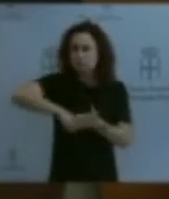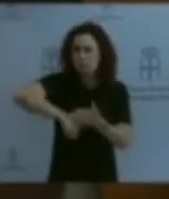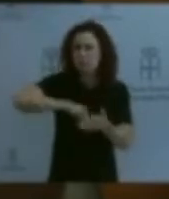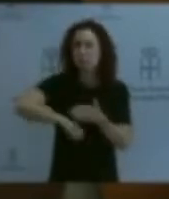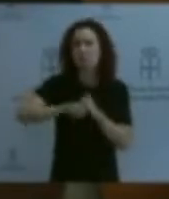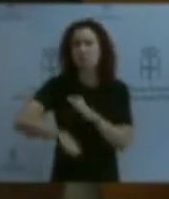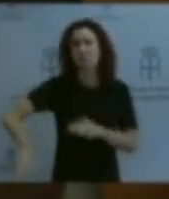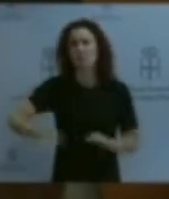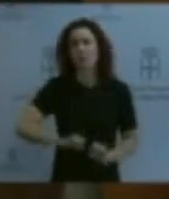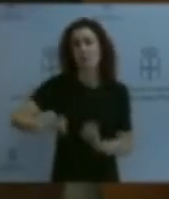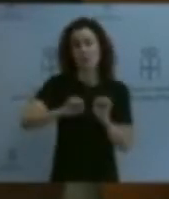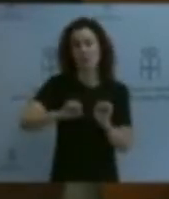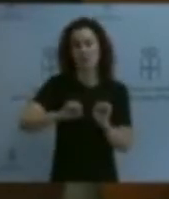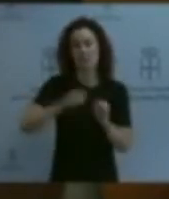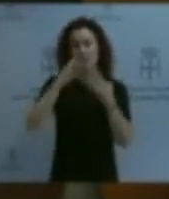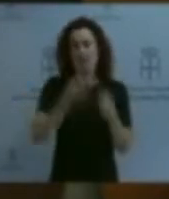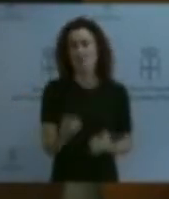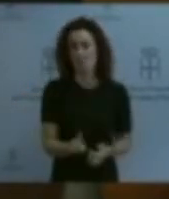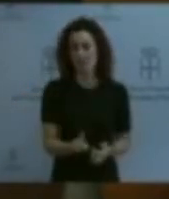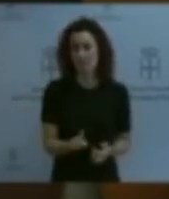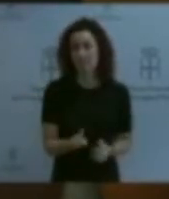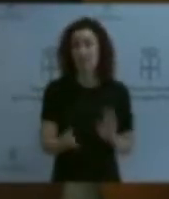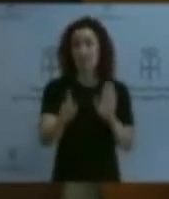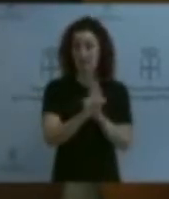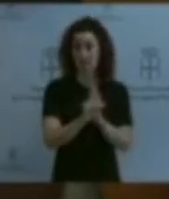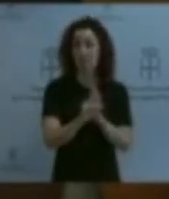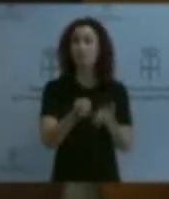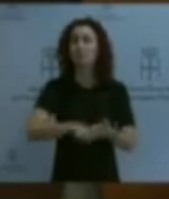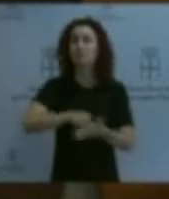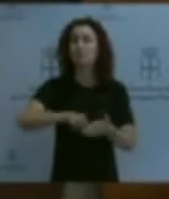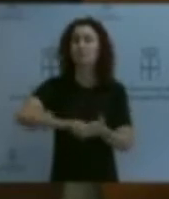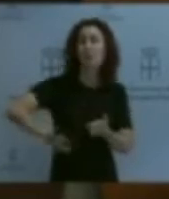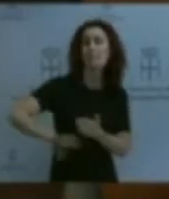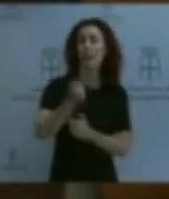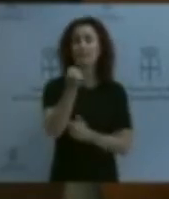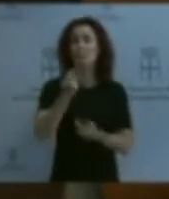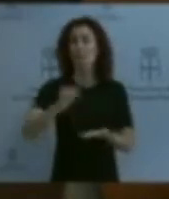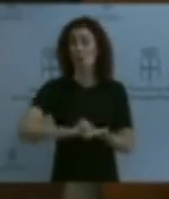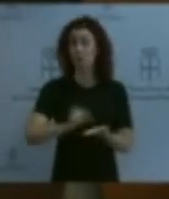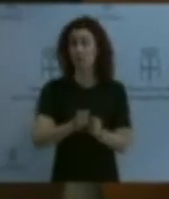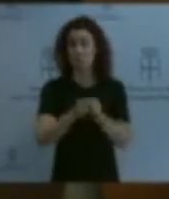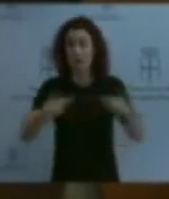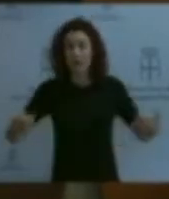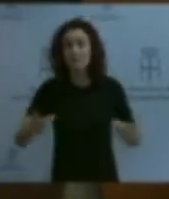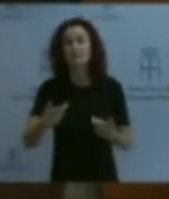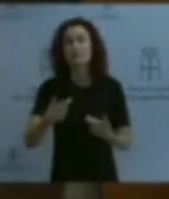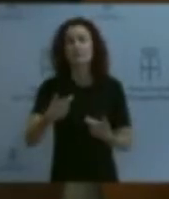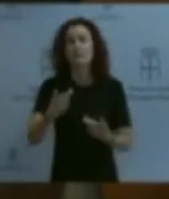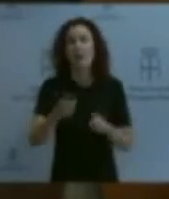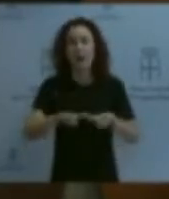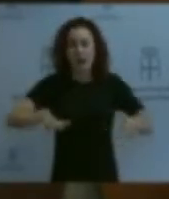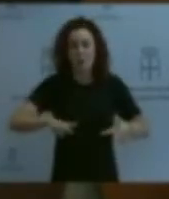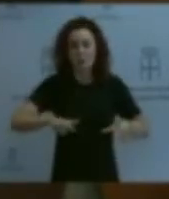por un decreto, porque tenemos que tener más profesionales contratados, porque tenemos que tener más aulas, porque se tiene que tener más atención a los centros de